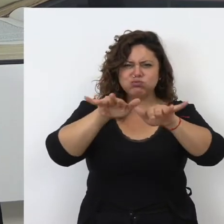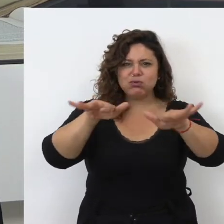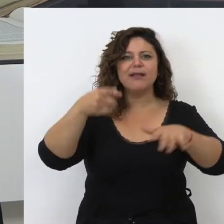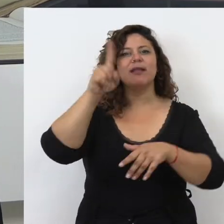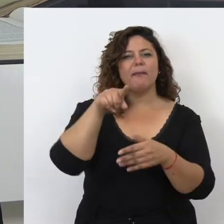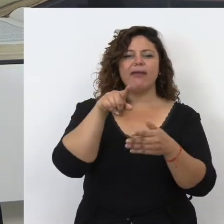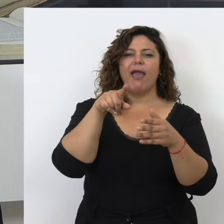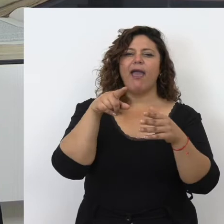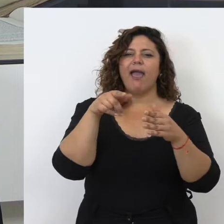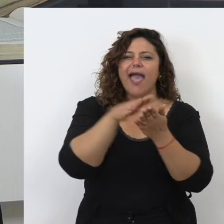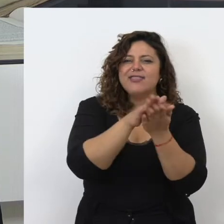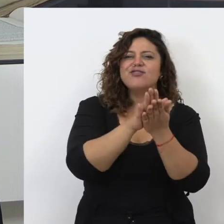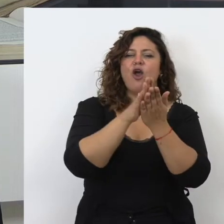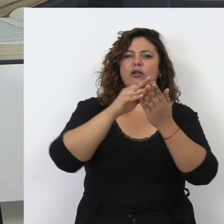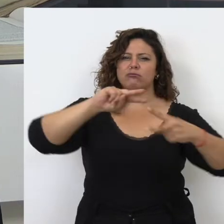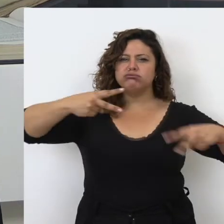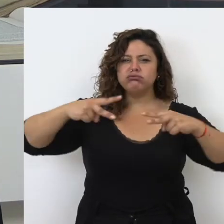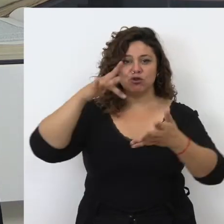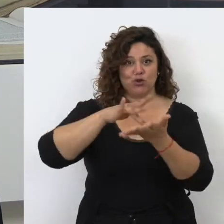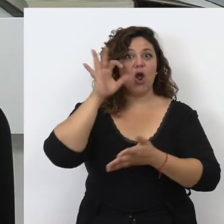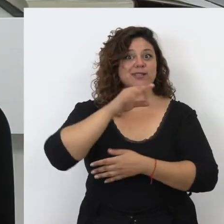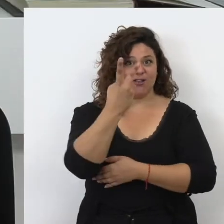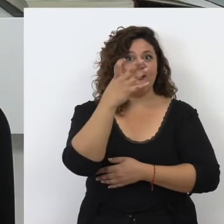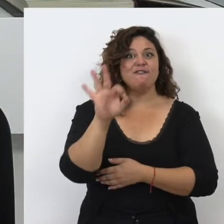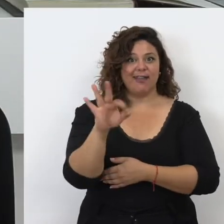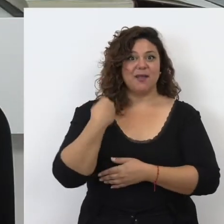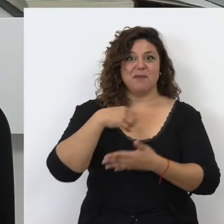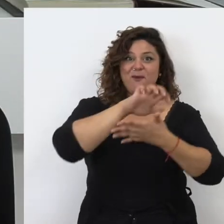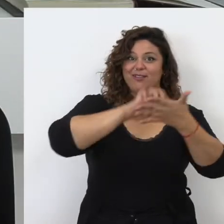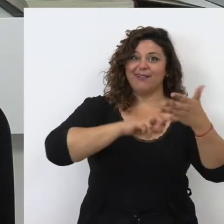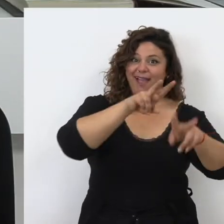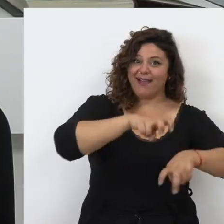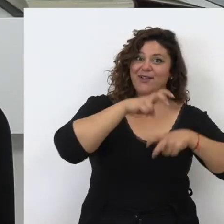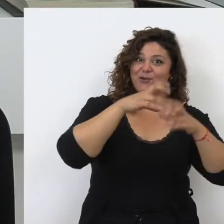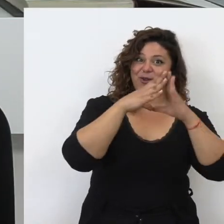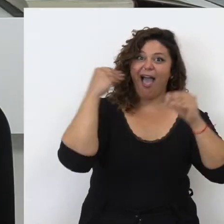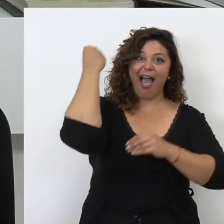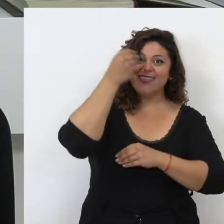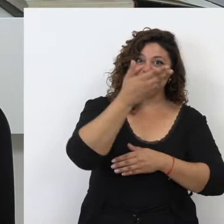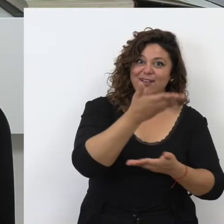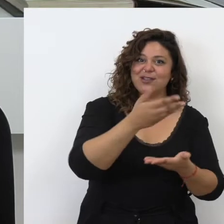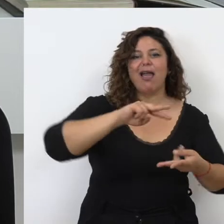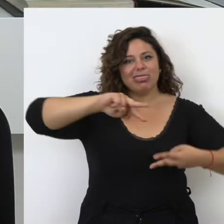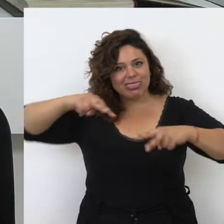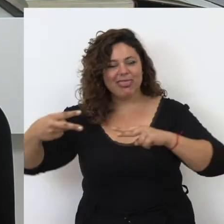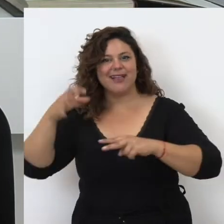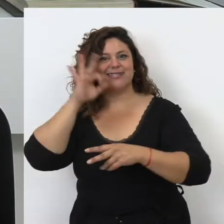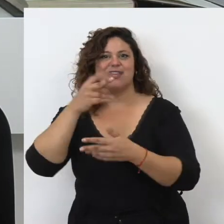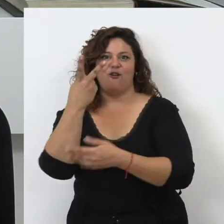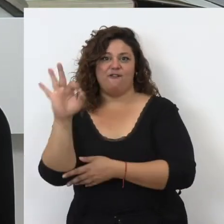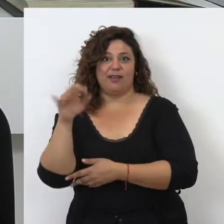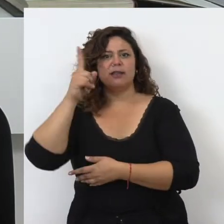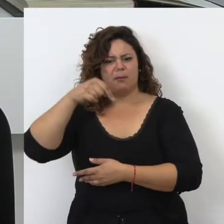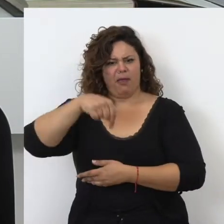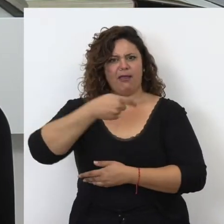hicieron ediciones y traducciones en pleno siglo XX de estos tratados de agricultura andalusíes. Y también